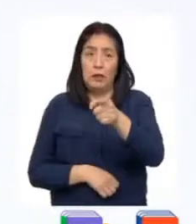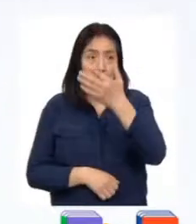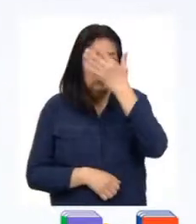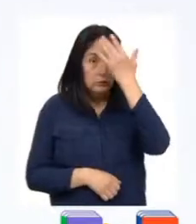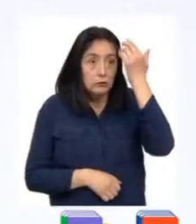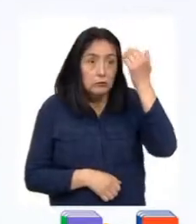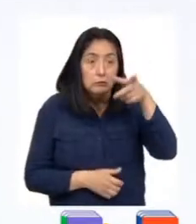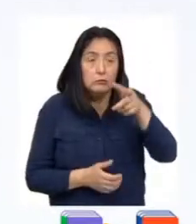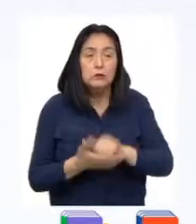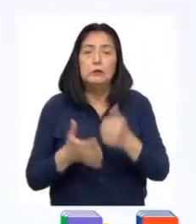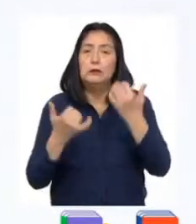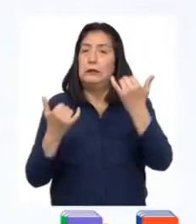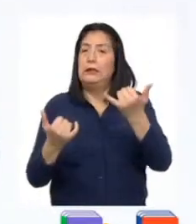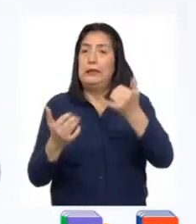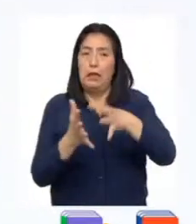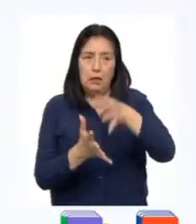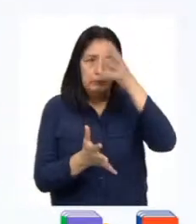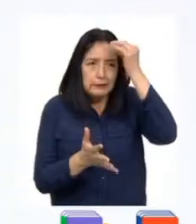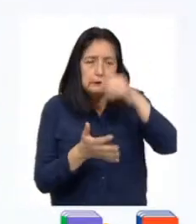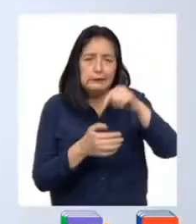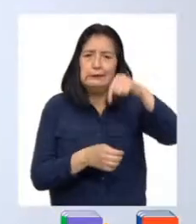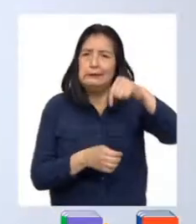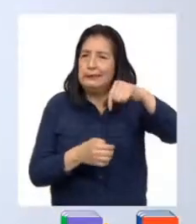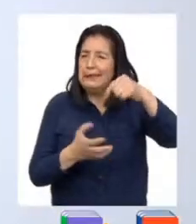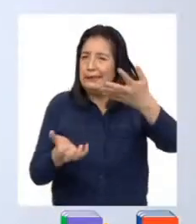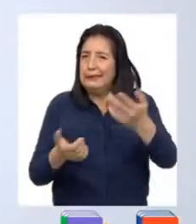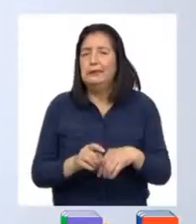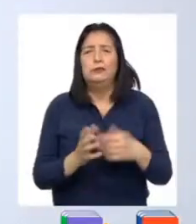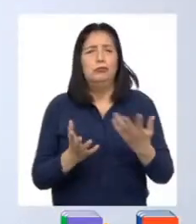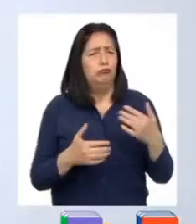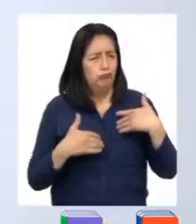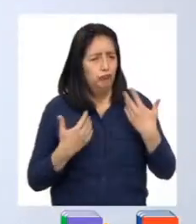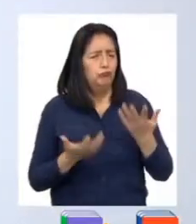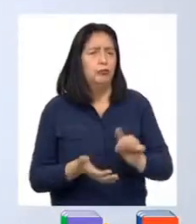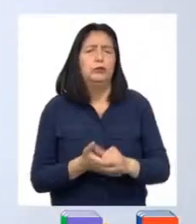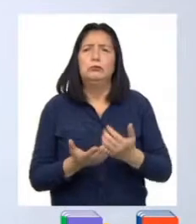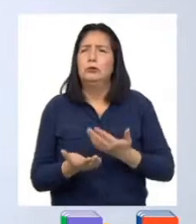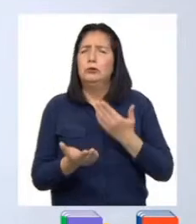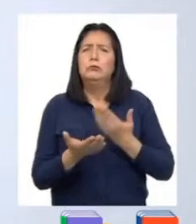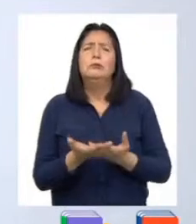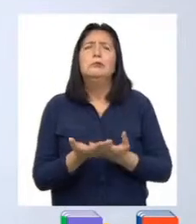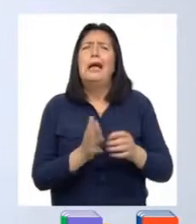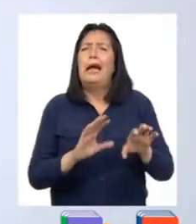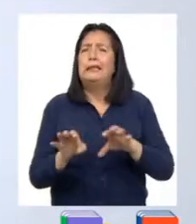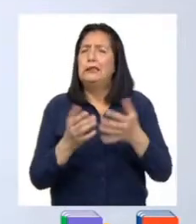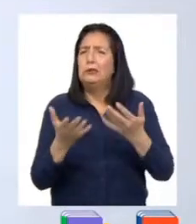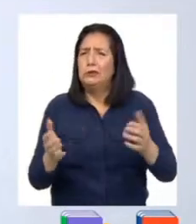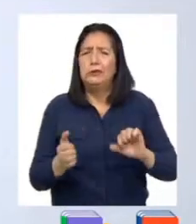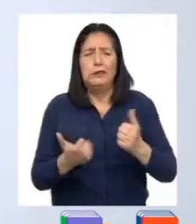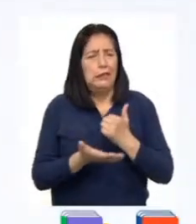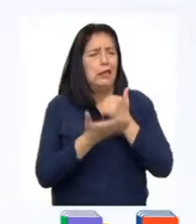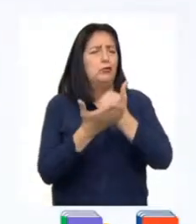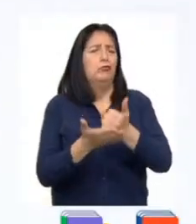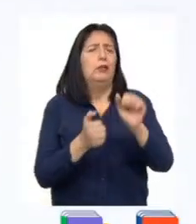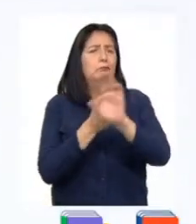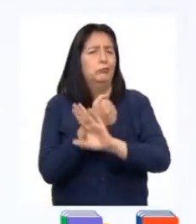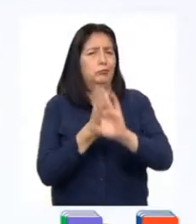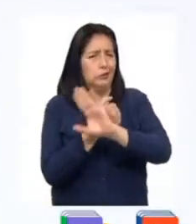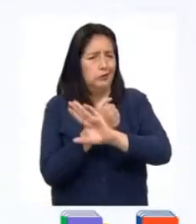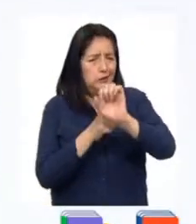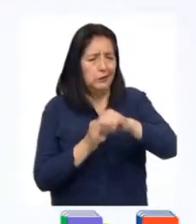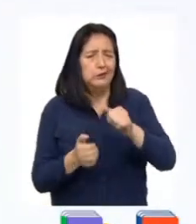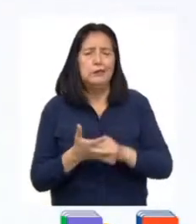partir de lo que hemos aprendido en esta actividad, podemos proponer acciones que nos ayuden a protegernos y